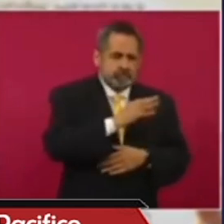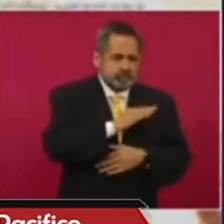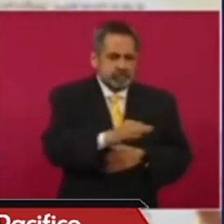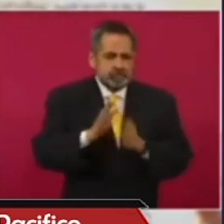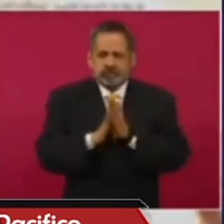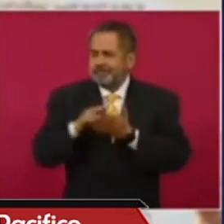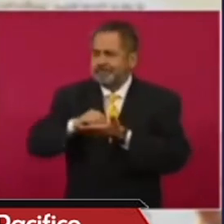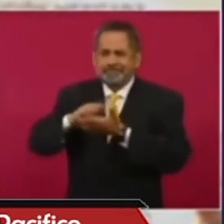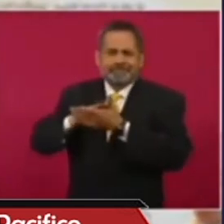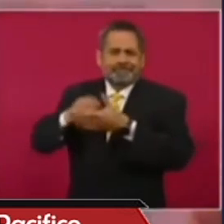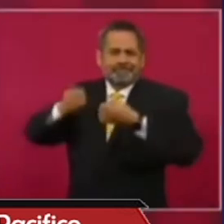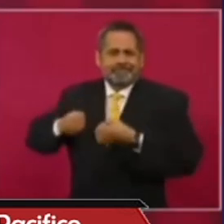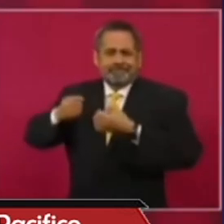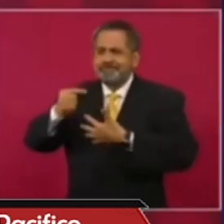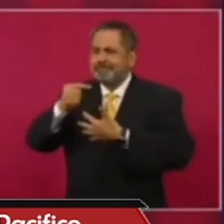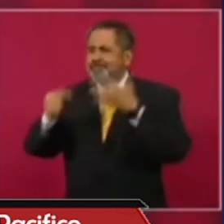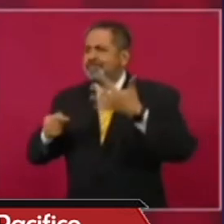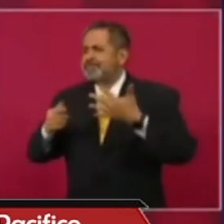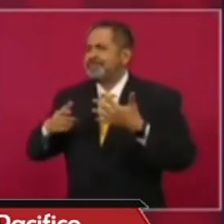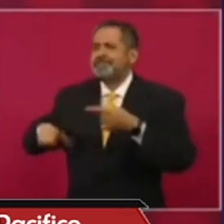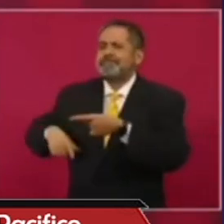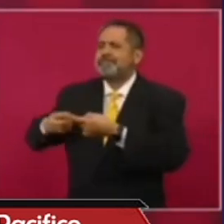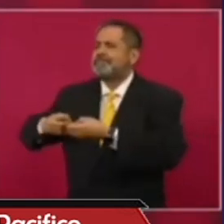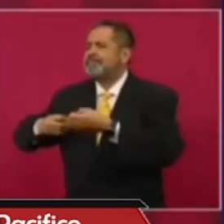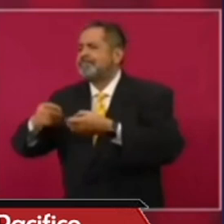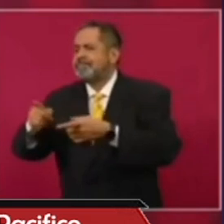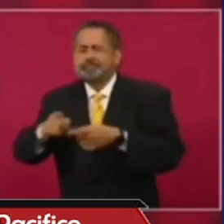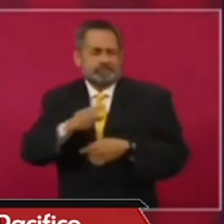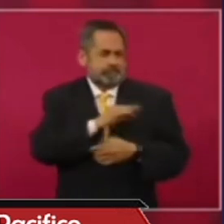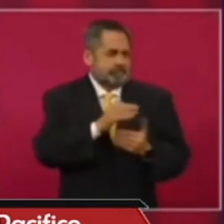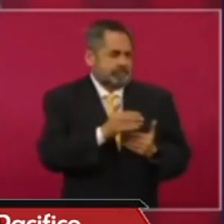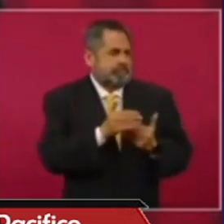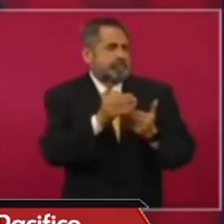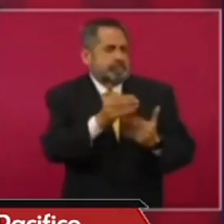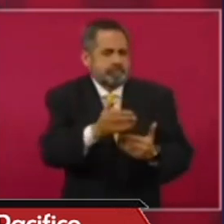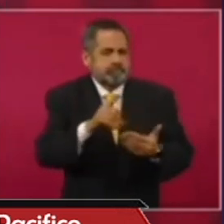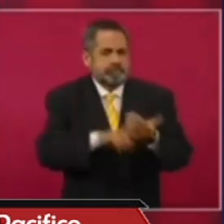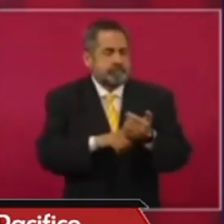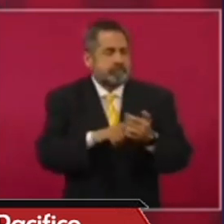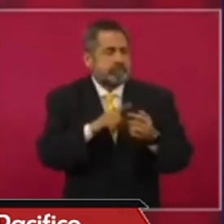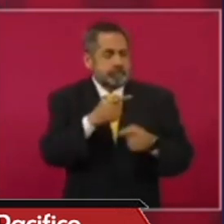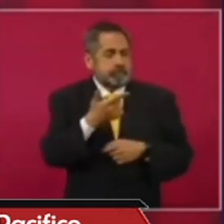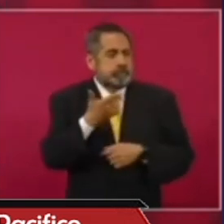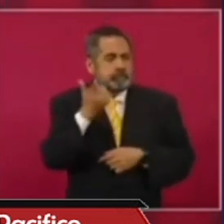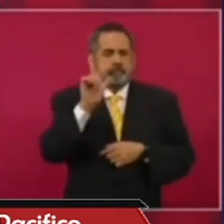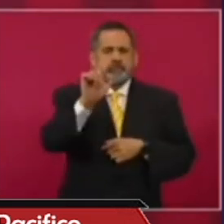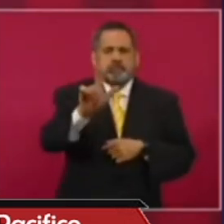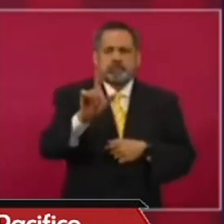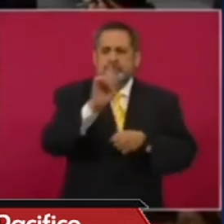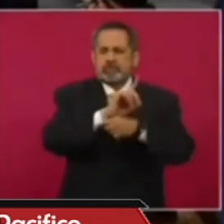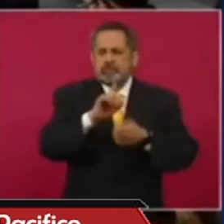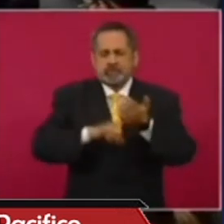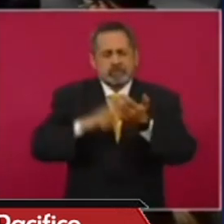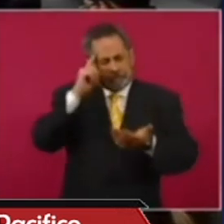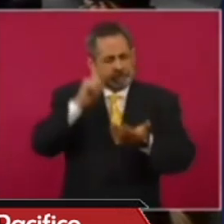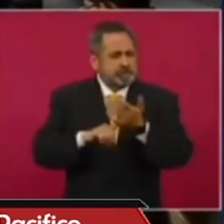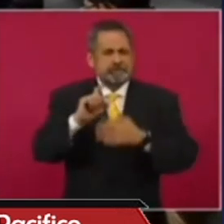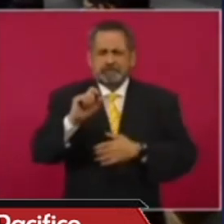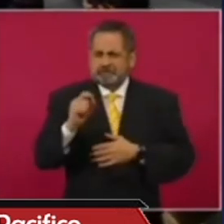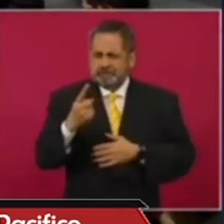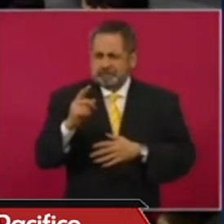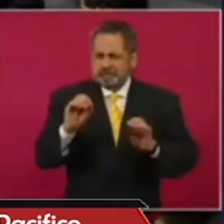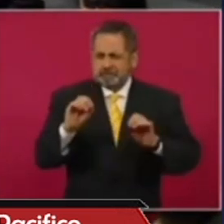cuestiones de agenda de algunos compañeros del gobierno que iniciáramos el siguiente lunes, creo que es 21